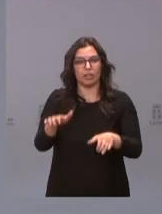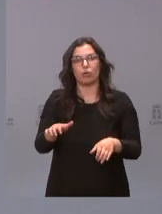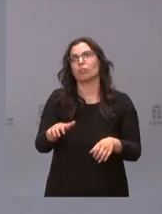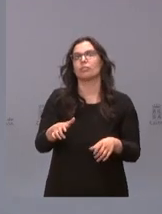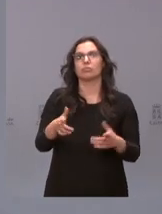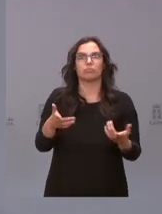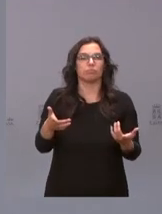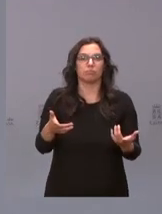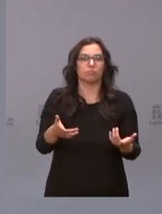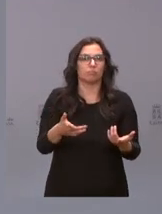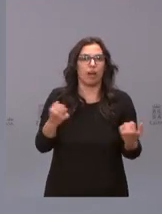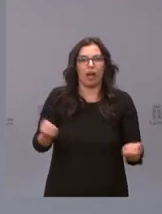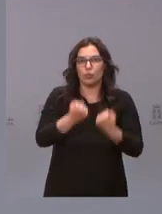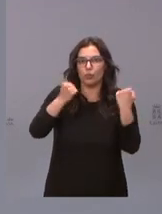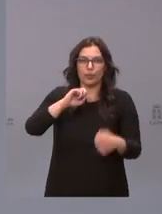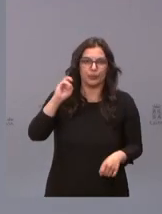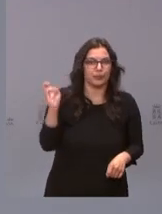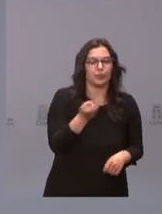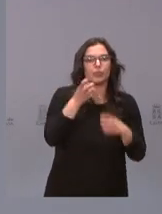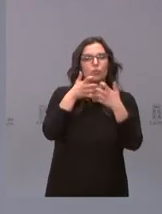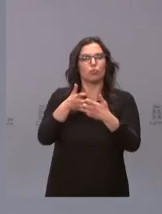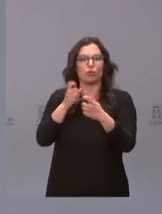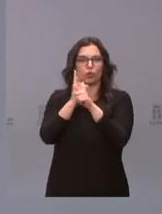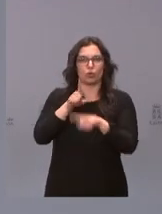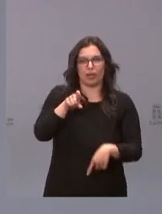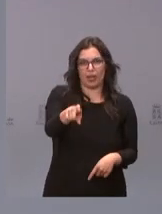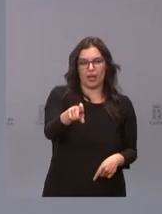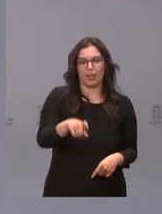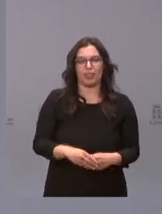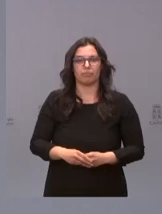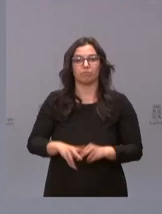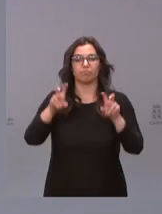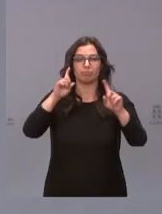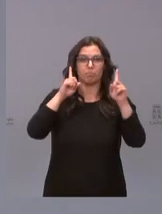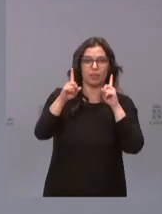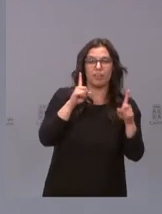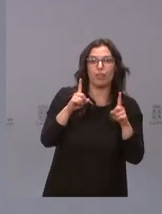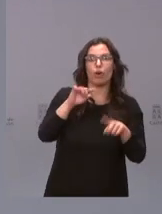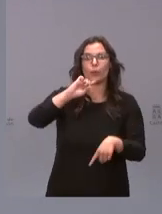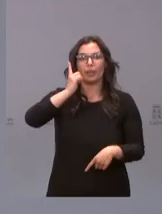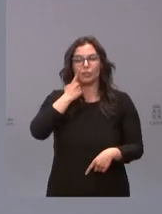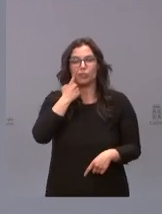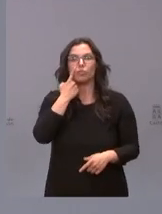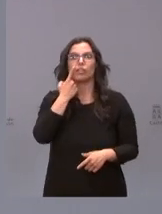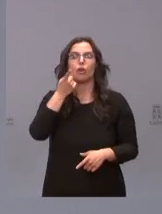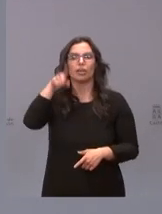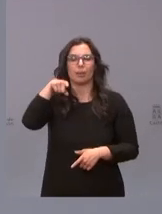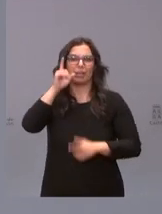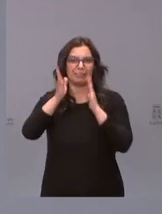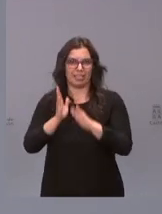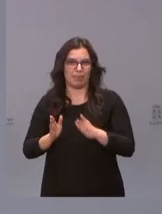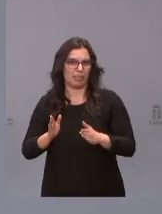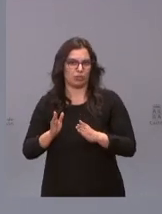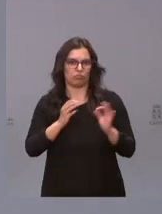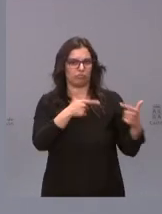actuaciones en la lucha contra el cáncer, tanto en la prevención como en el diagnóstico y en el tratamiento, con